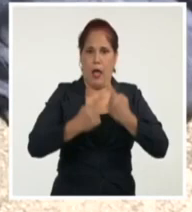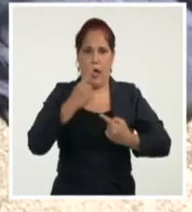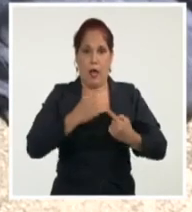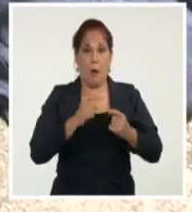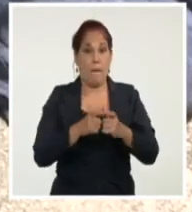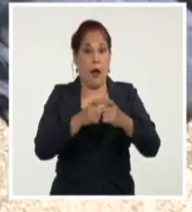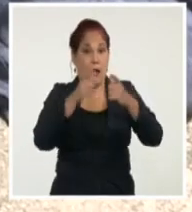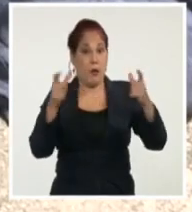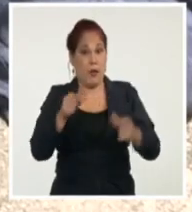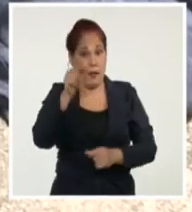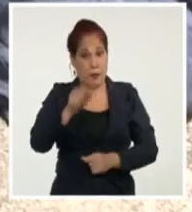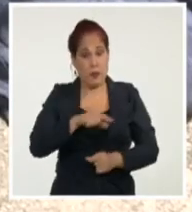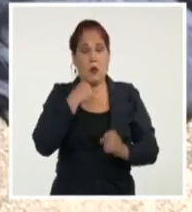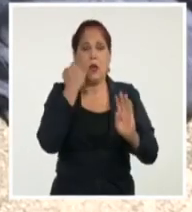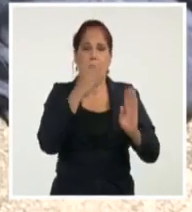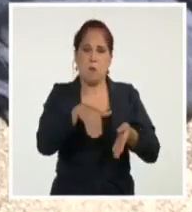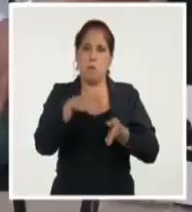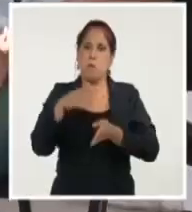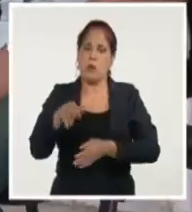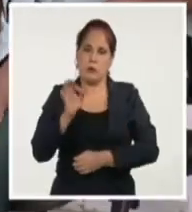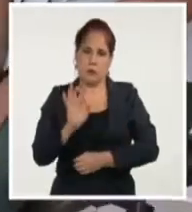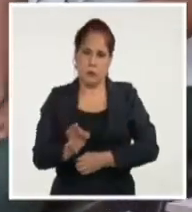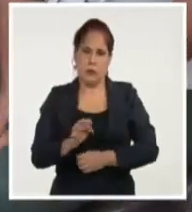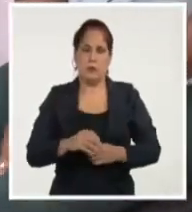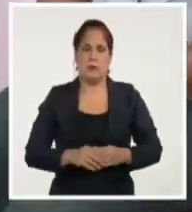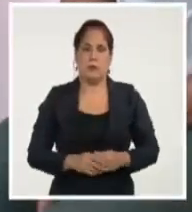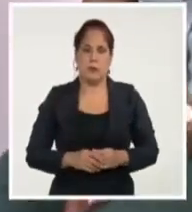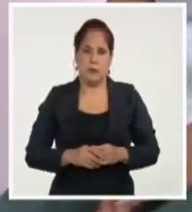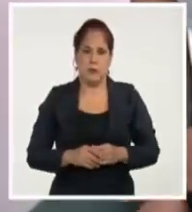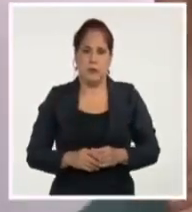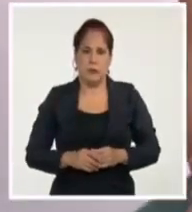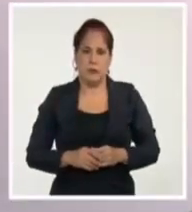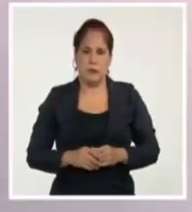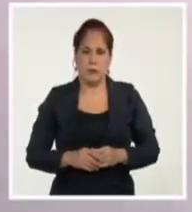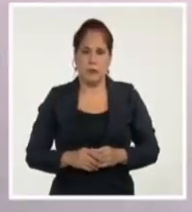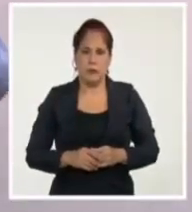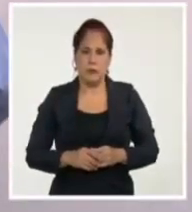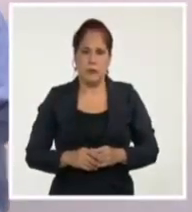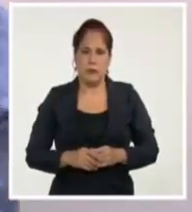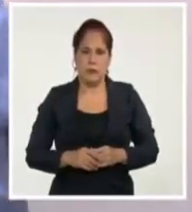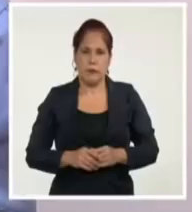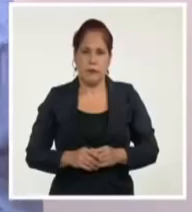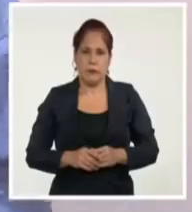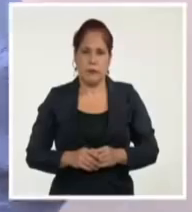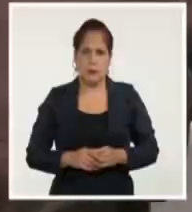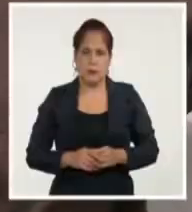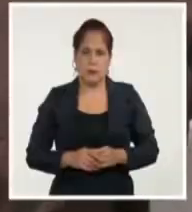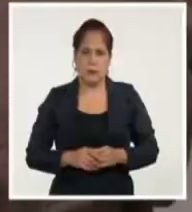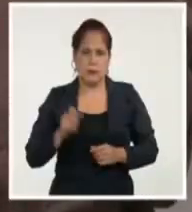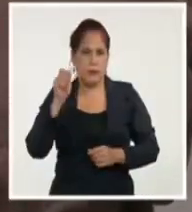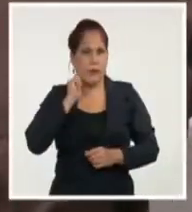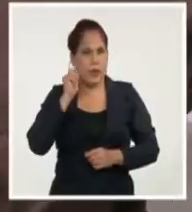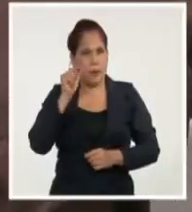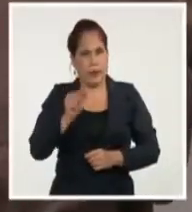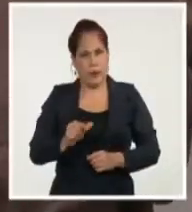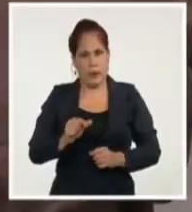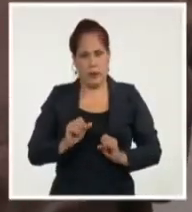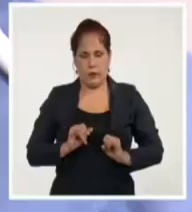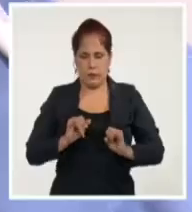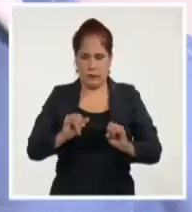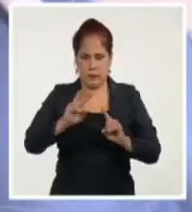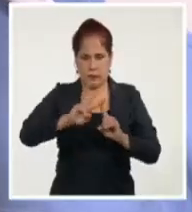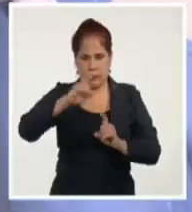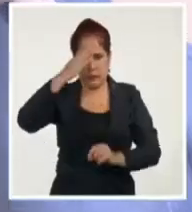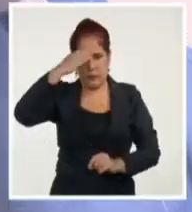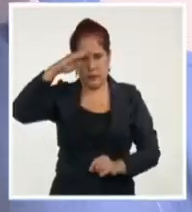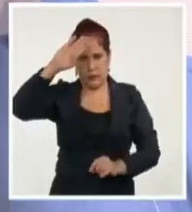mayoría de los casos está asignado por la frustración y la muerte. Daimi Díaz Brejo, Sistema Informativo de la